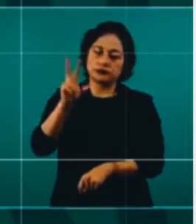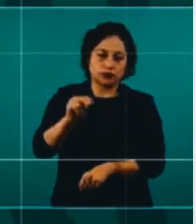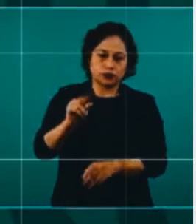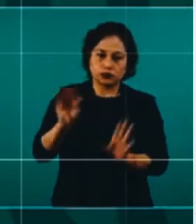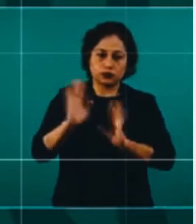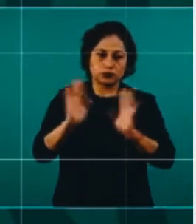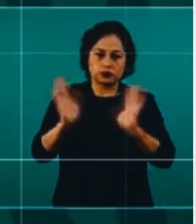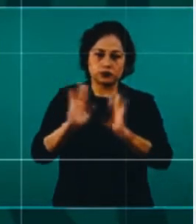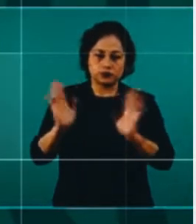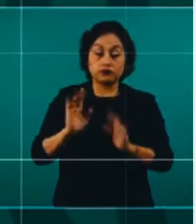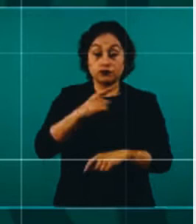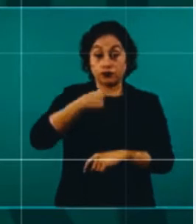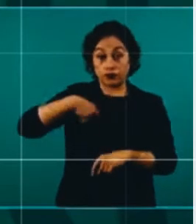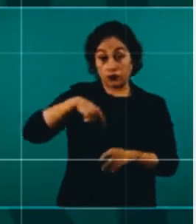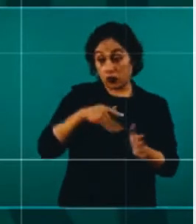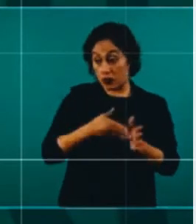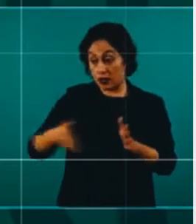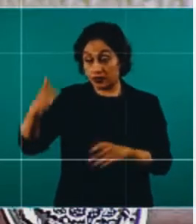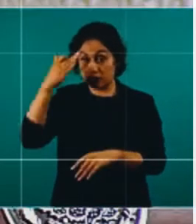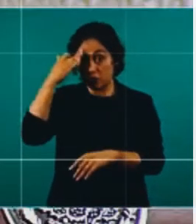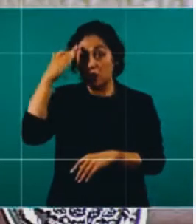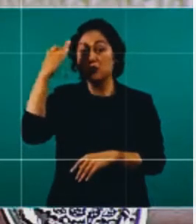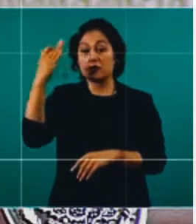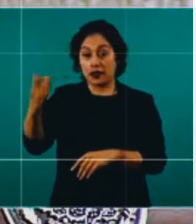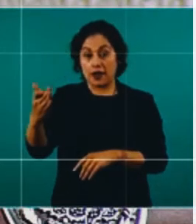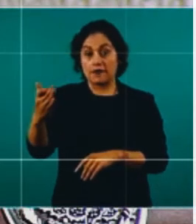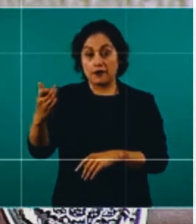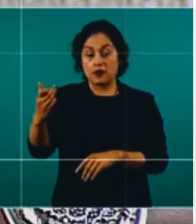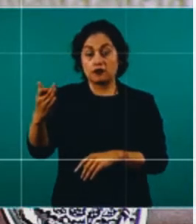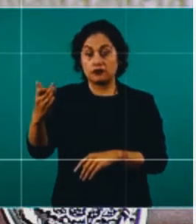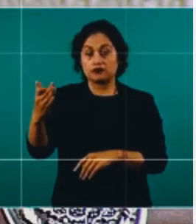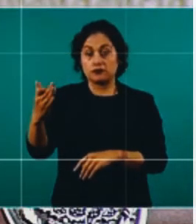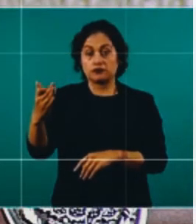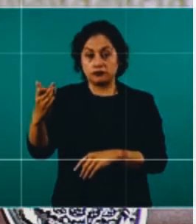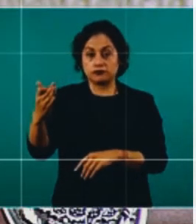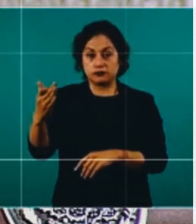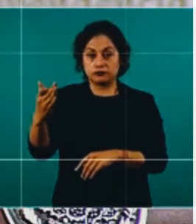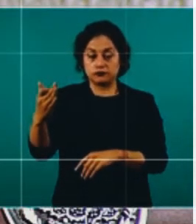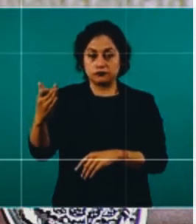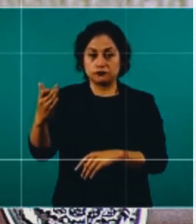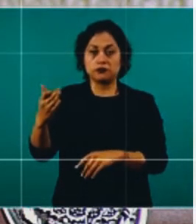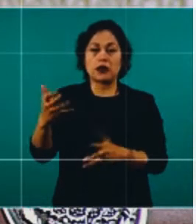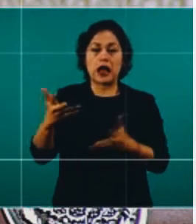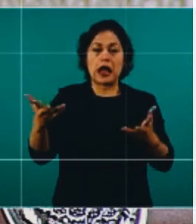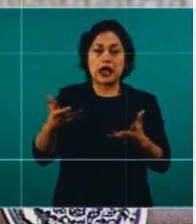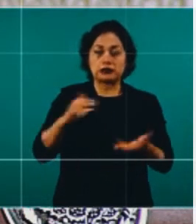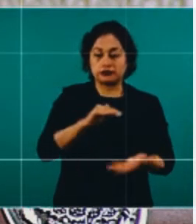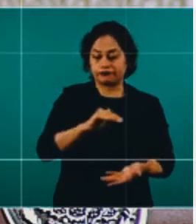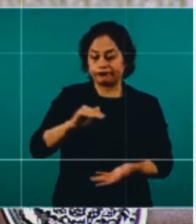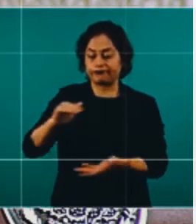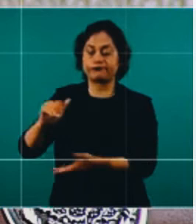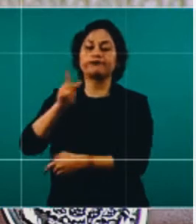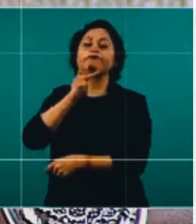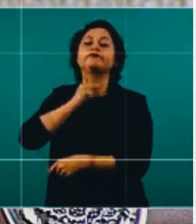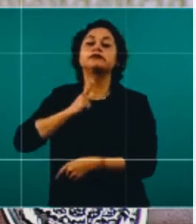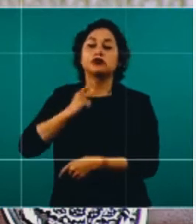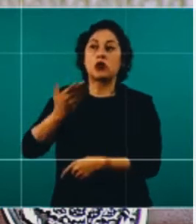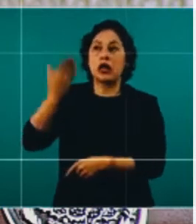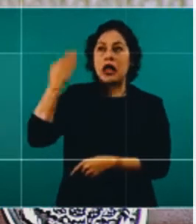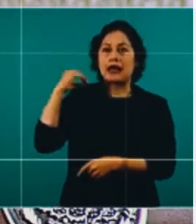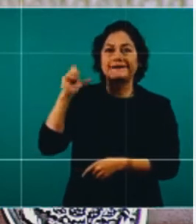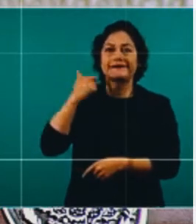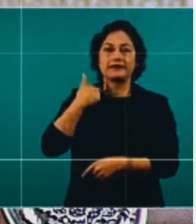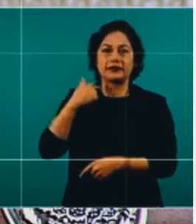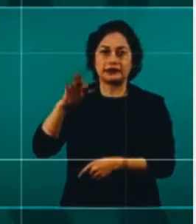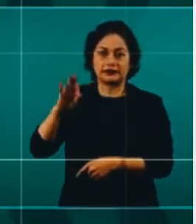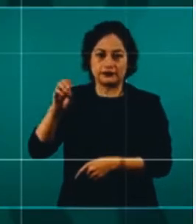extracción del sexenio de Fox, la mitad,